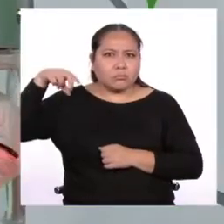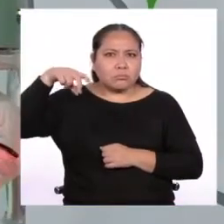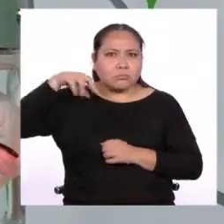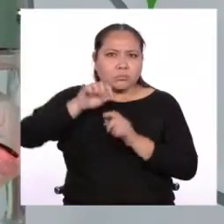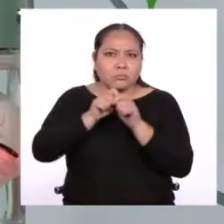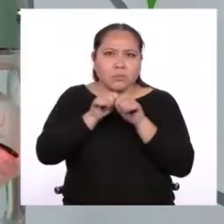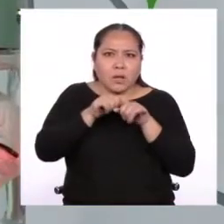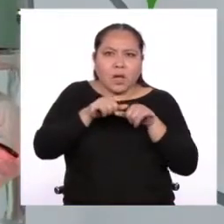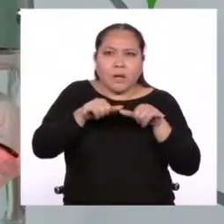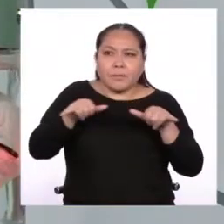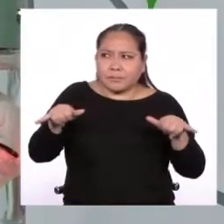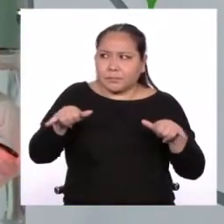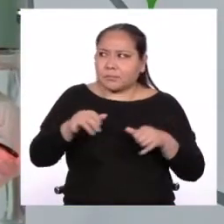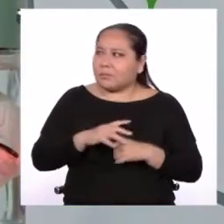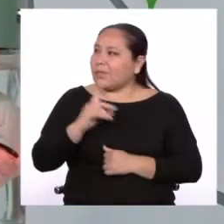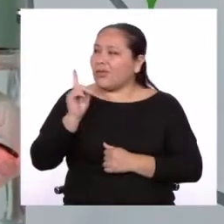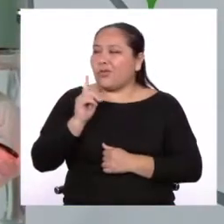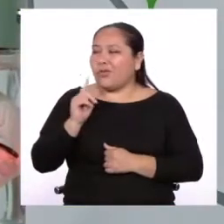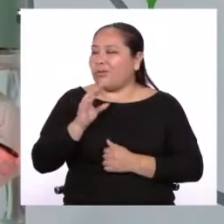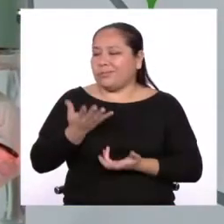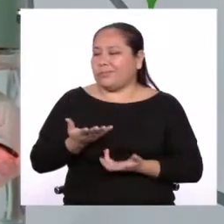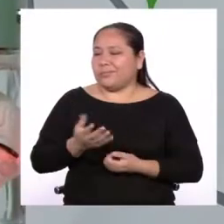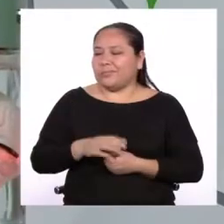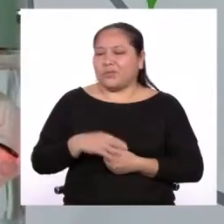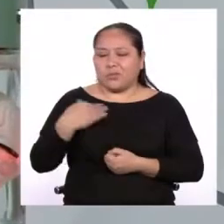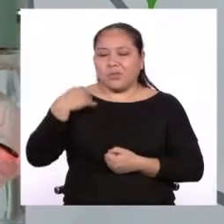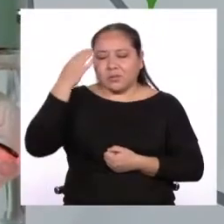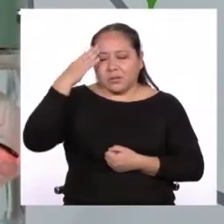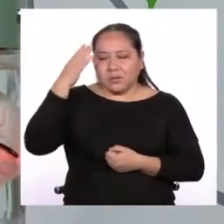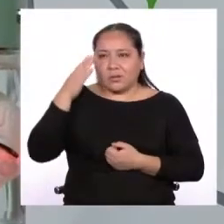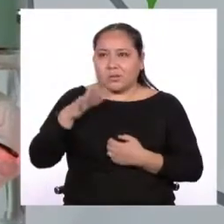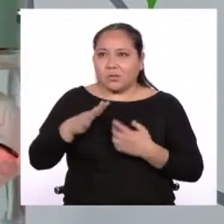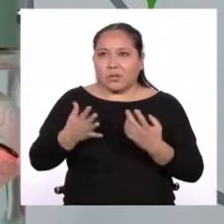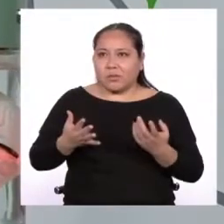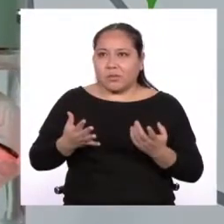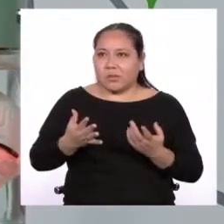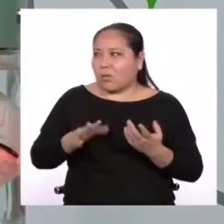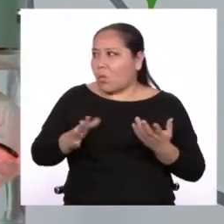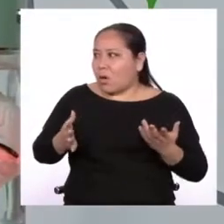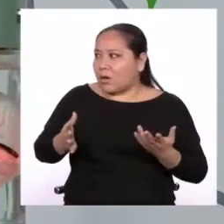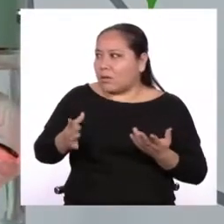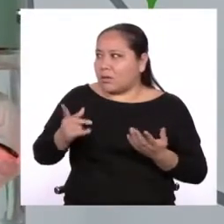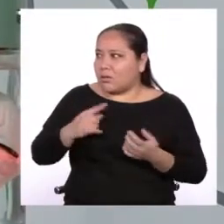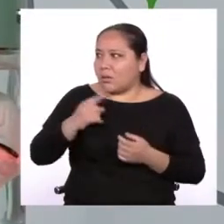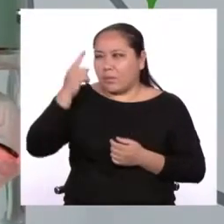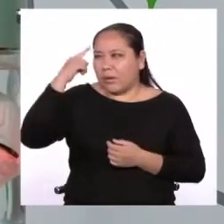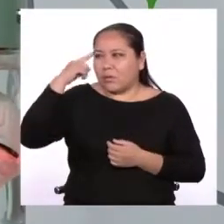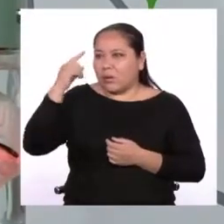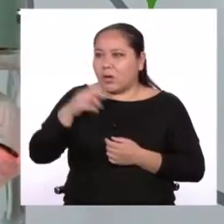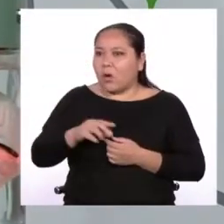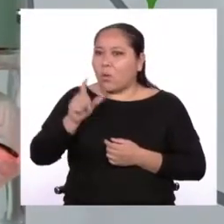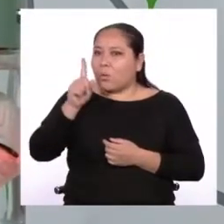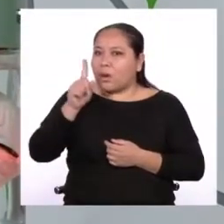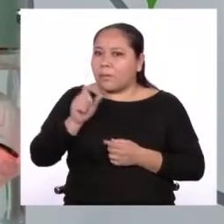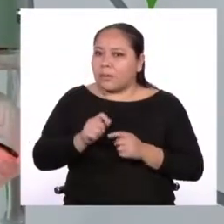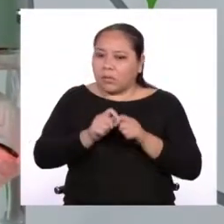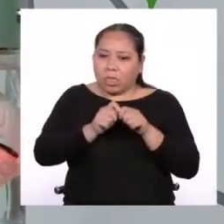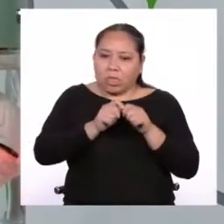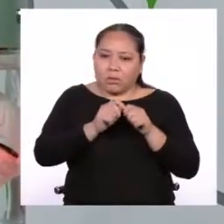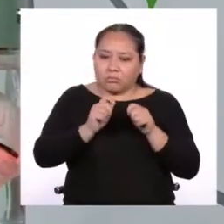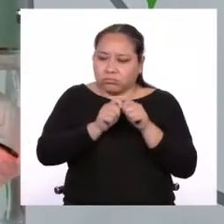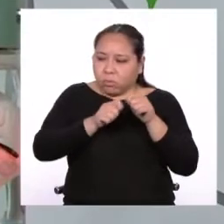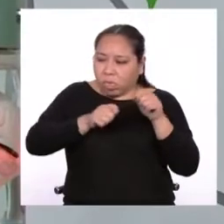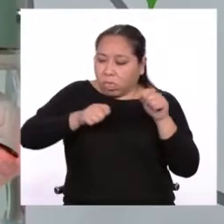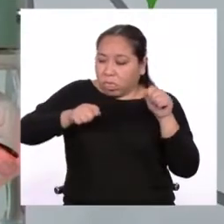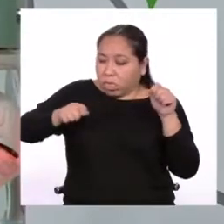No, nada que ver, cerebro, porque estoy seguro que no ha habido, no hay y no va a existir jamás una huincha tan grande